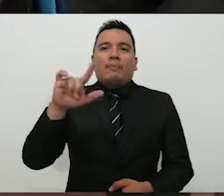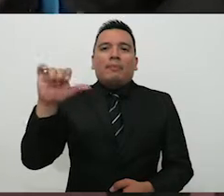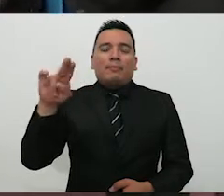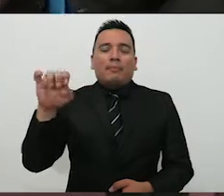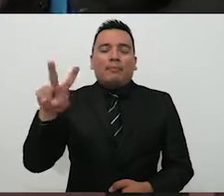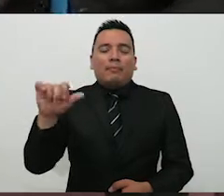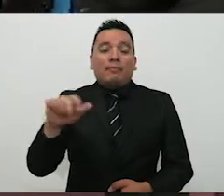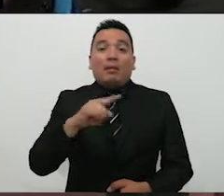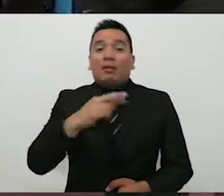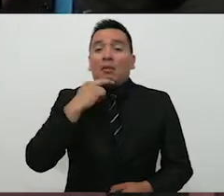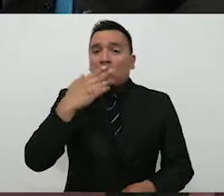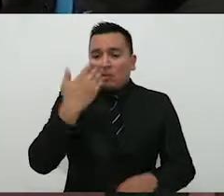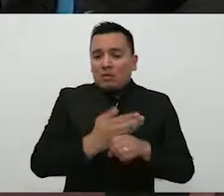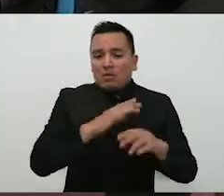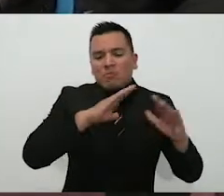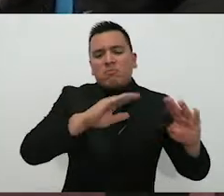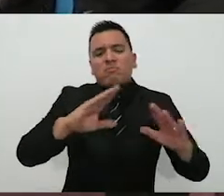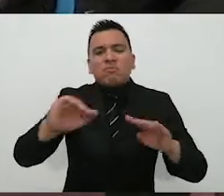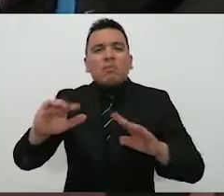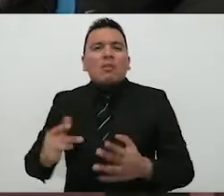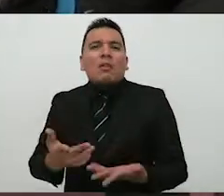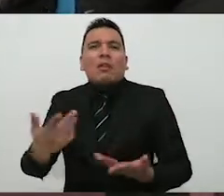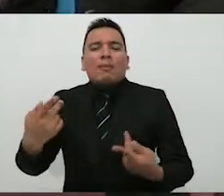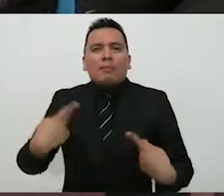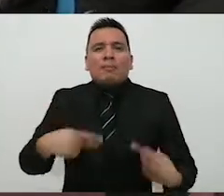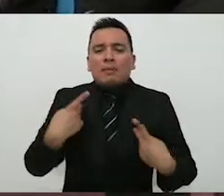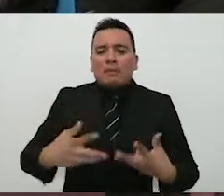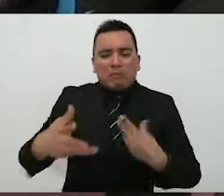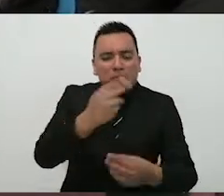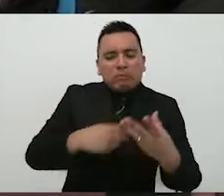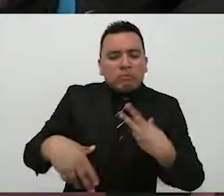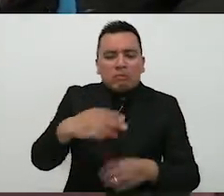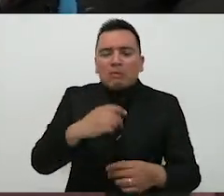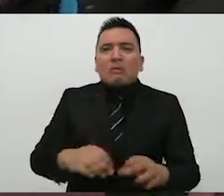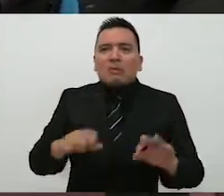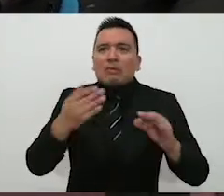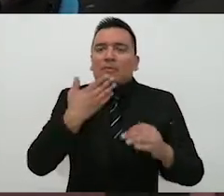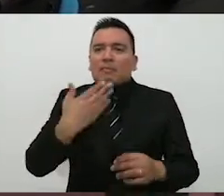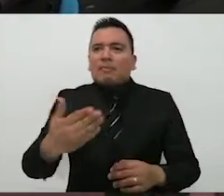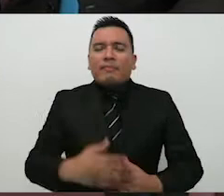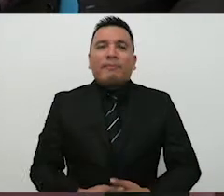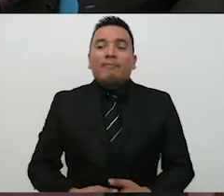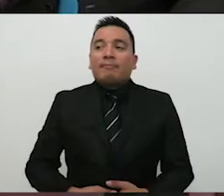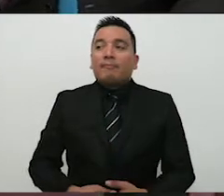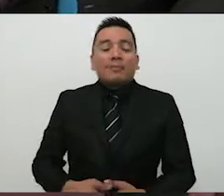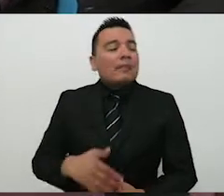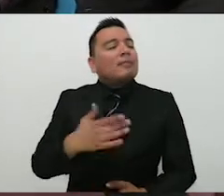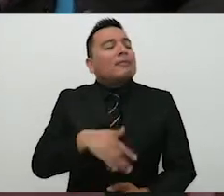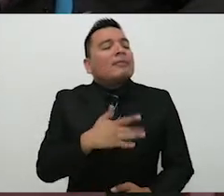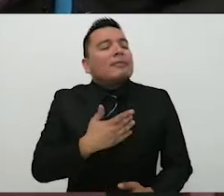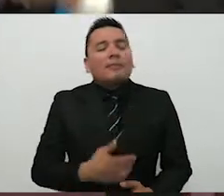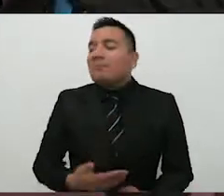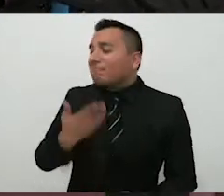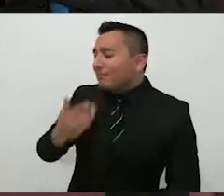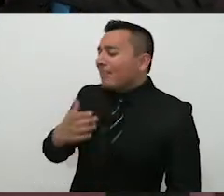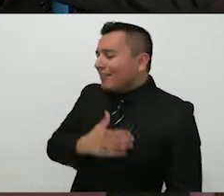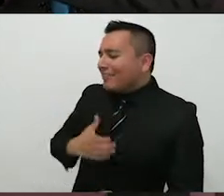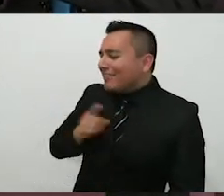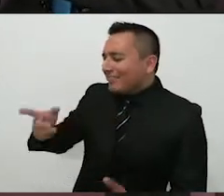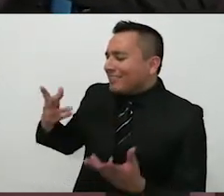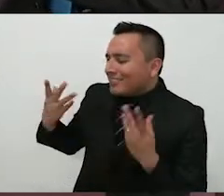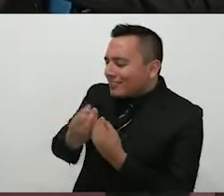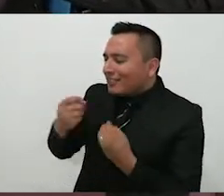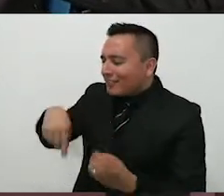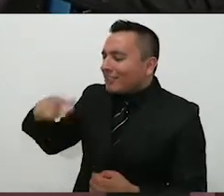consejera? Muy bien, Memo. Muchísimas gracias. Gracias por la invitación. Gracias por la oportunidad de poder estar aquí en este programa de La Urna. Claro que sí. Y precisamente